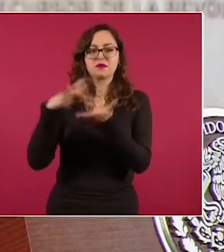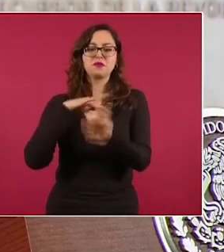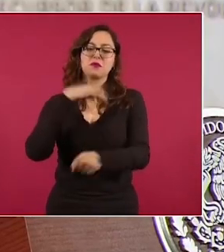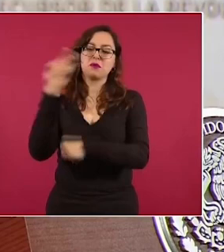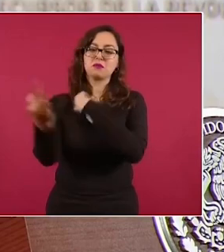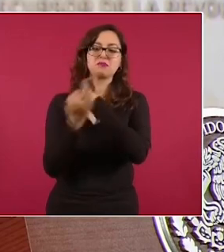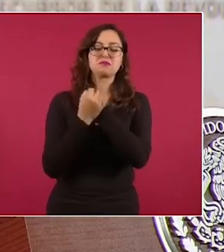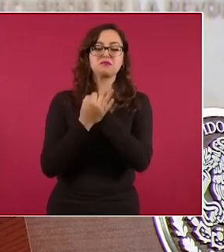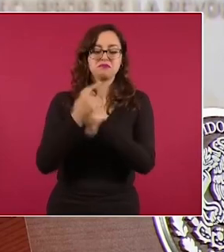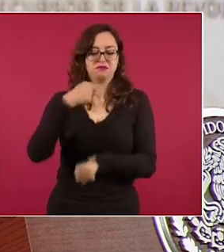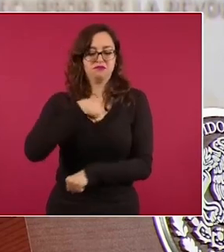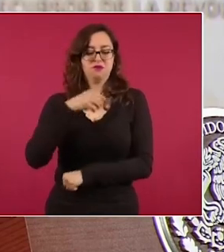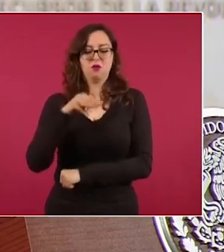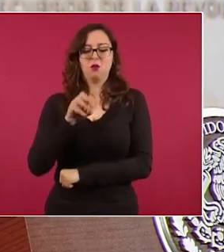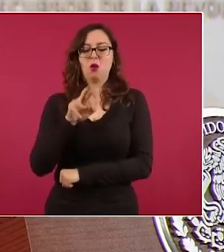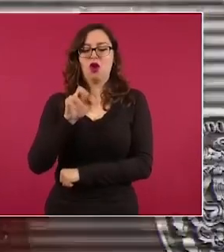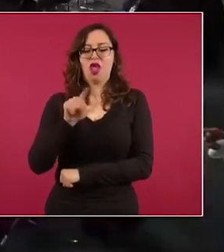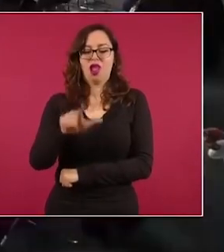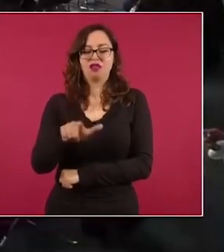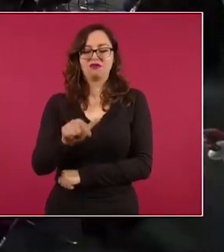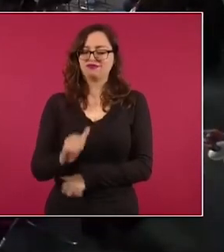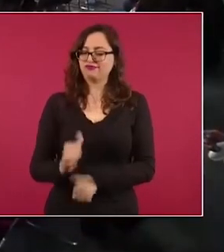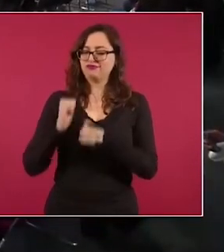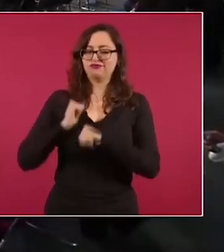Y eso también para los jóvenes.